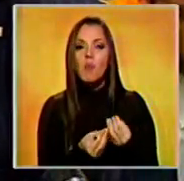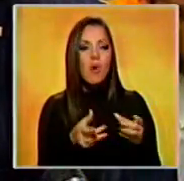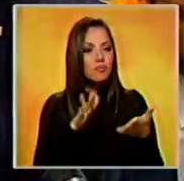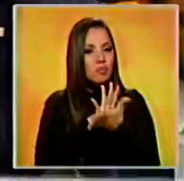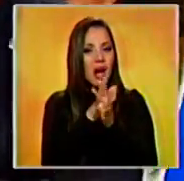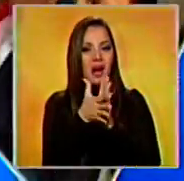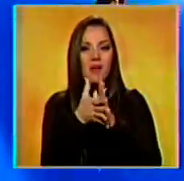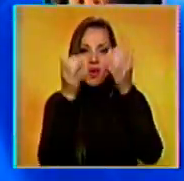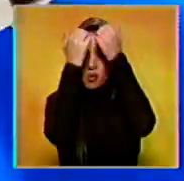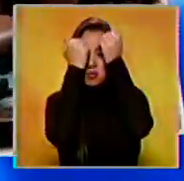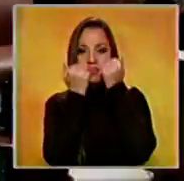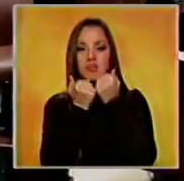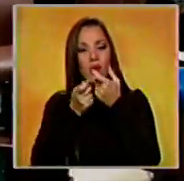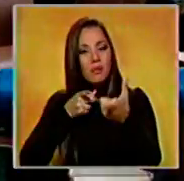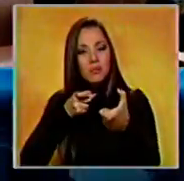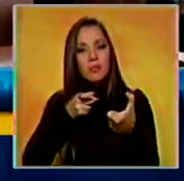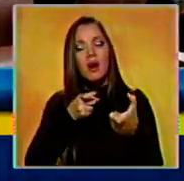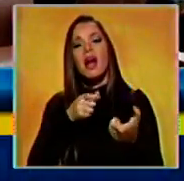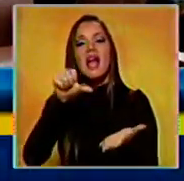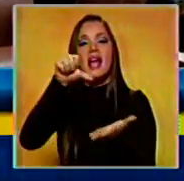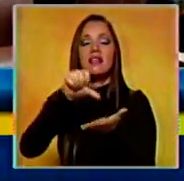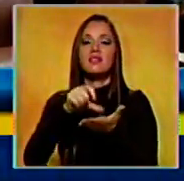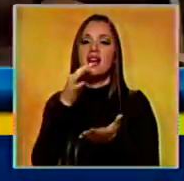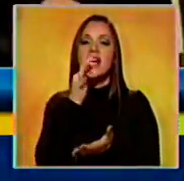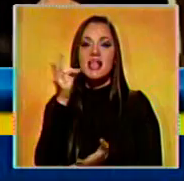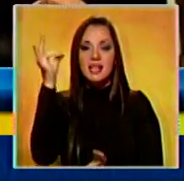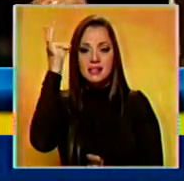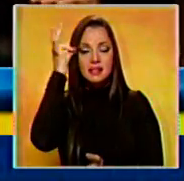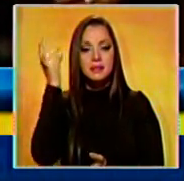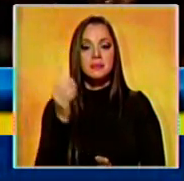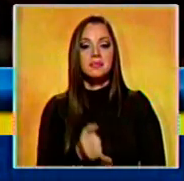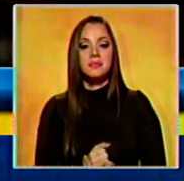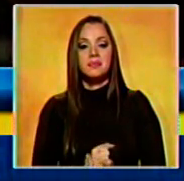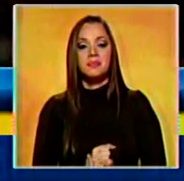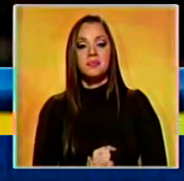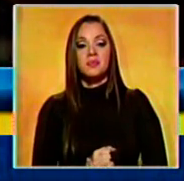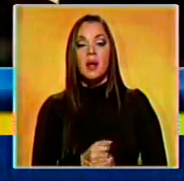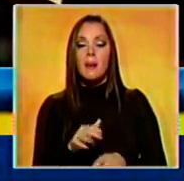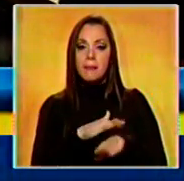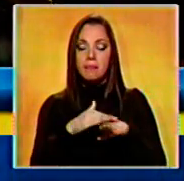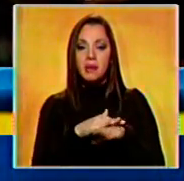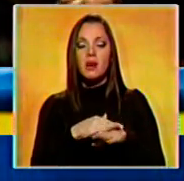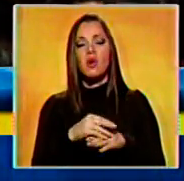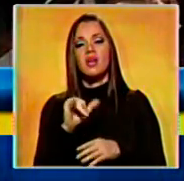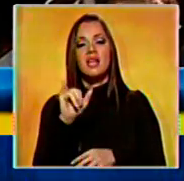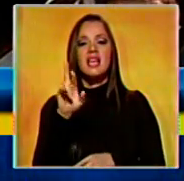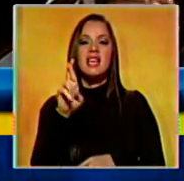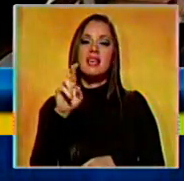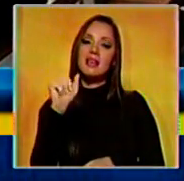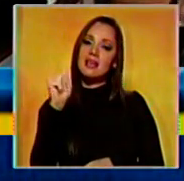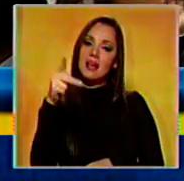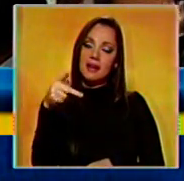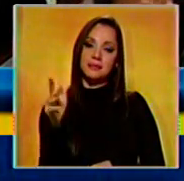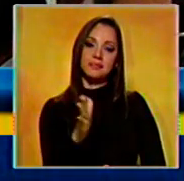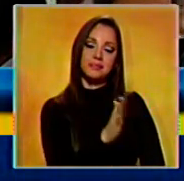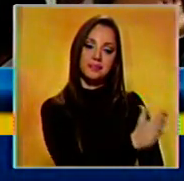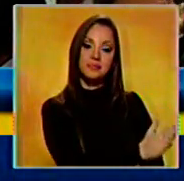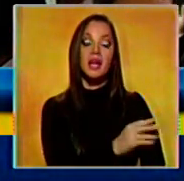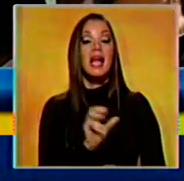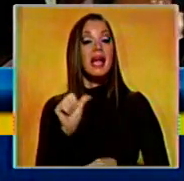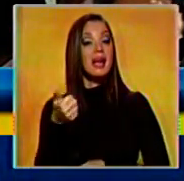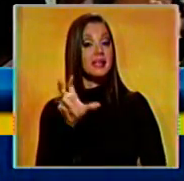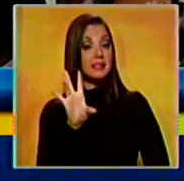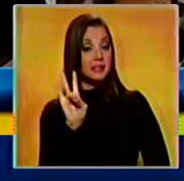Sibia. En Israel, el Poder Legislativo anunció elecciones generales anticipadas para el 17 de marzo de 2015,